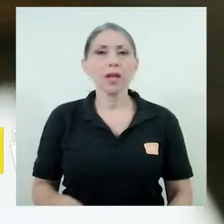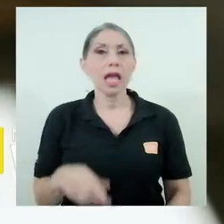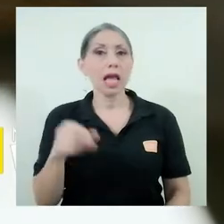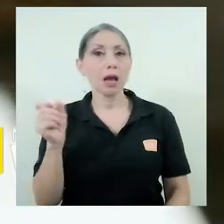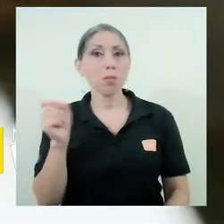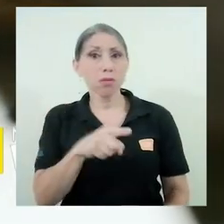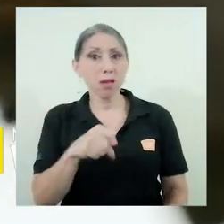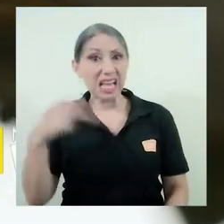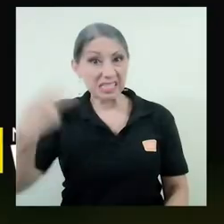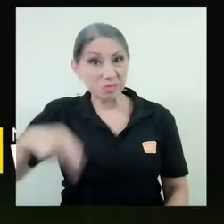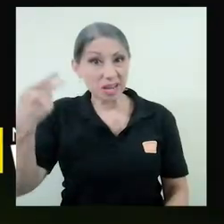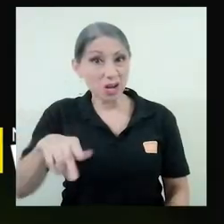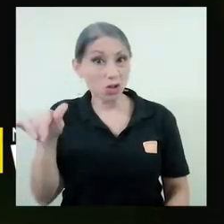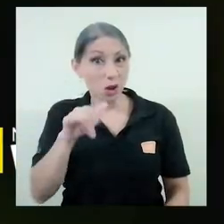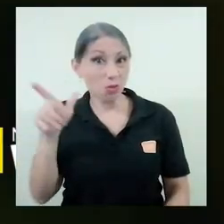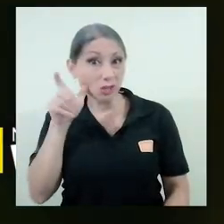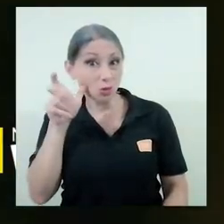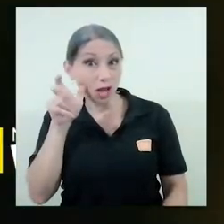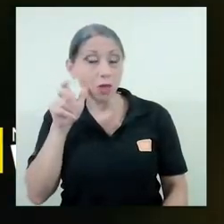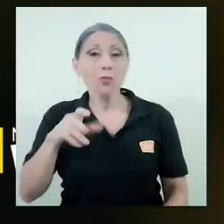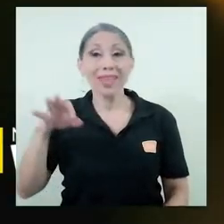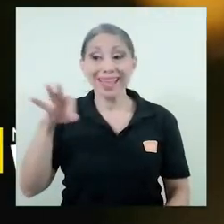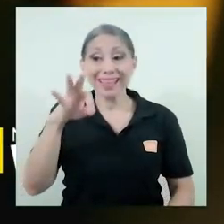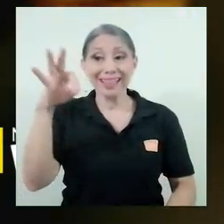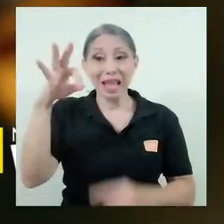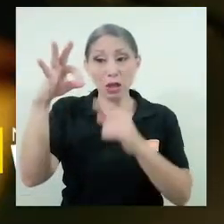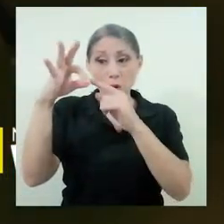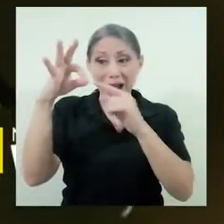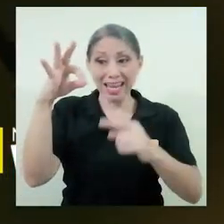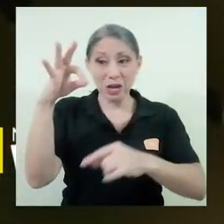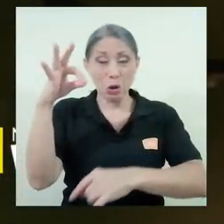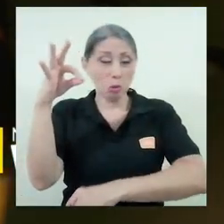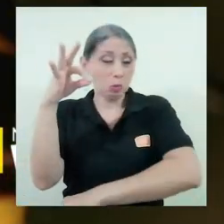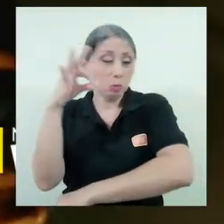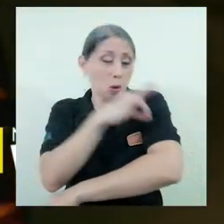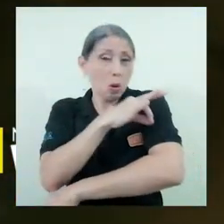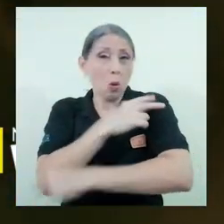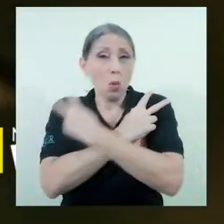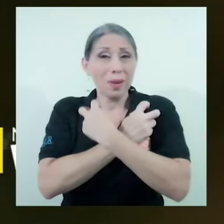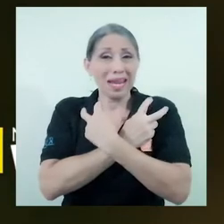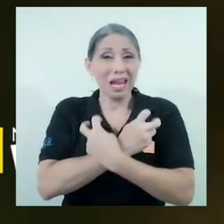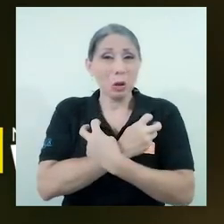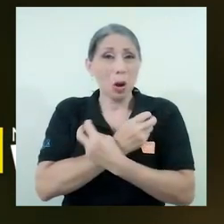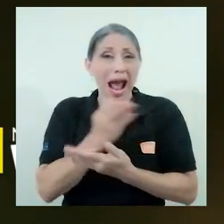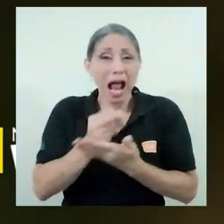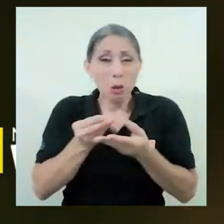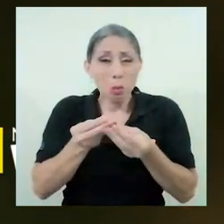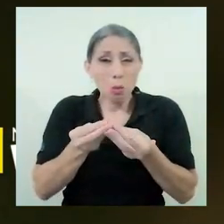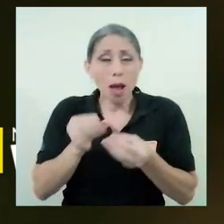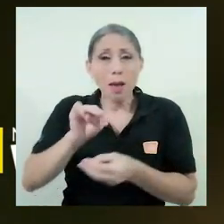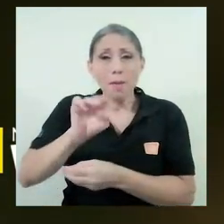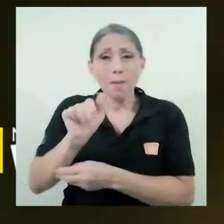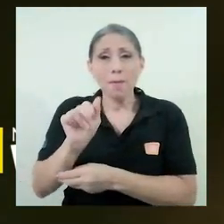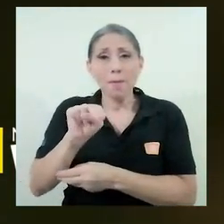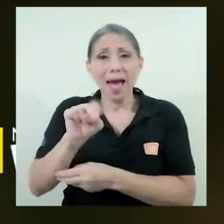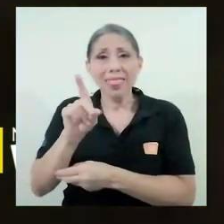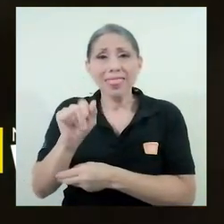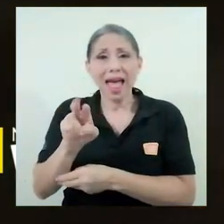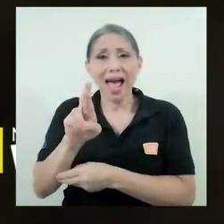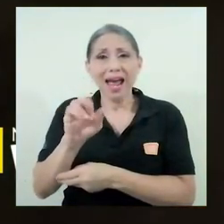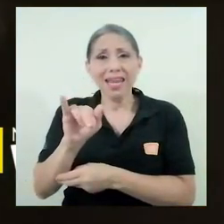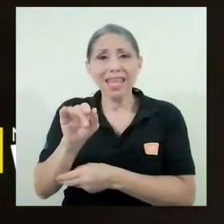ha escuchado decir tienen aguijón con un veneno que tiene una sustancia que se llama mandaridina y además